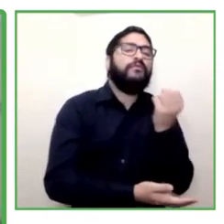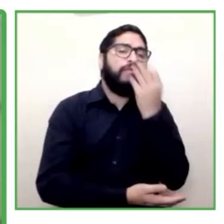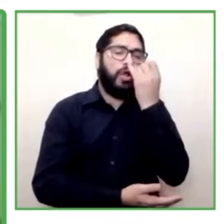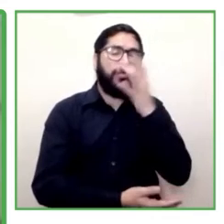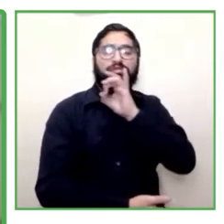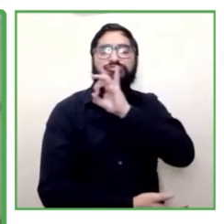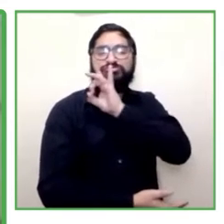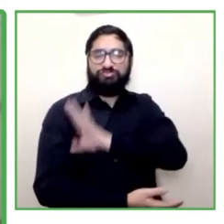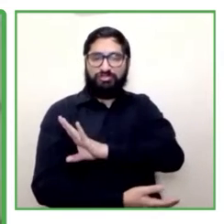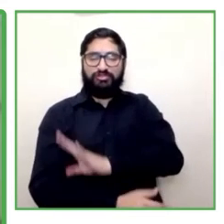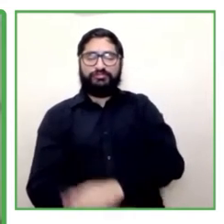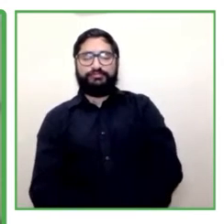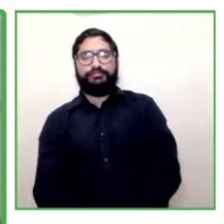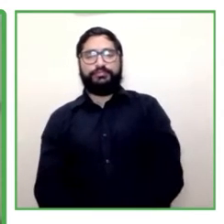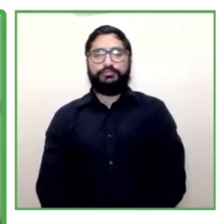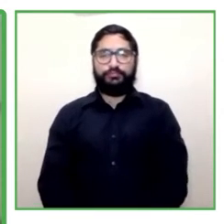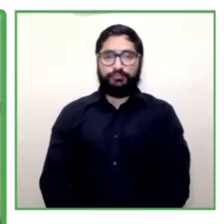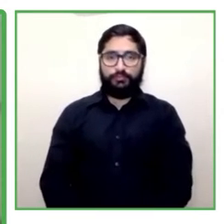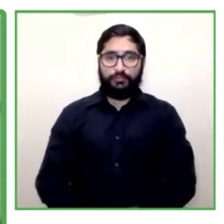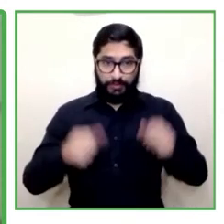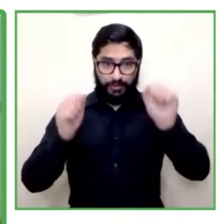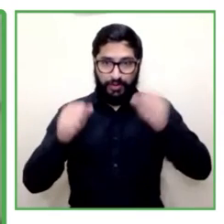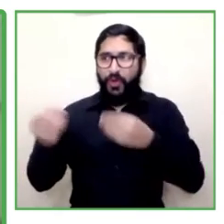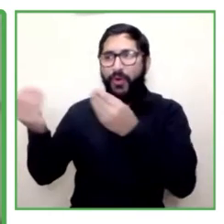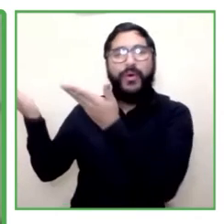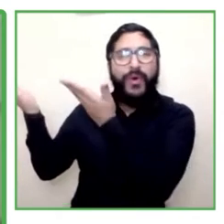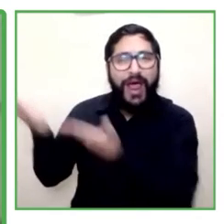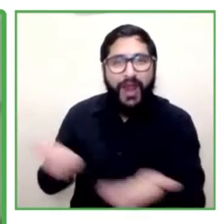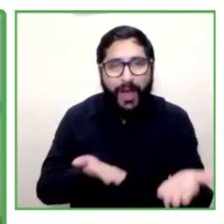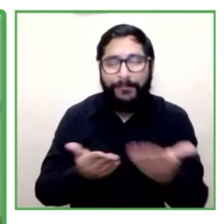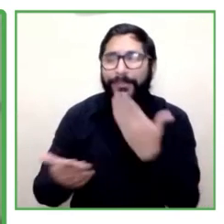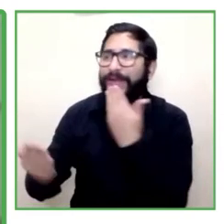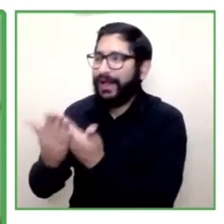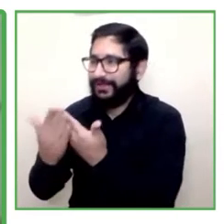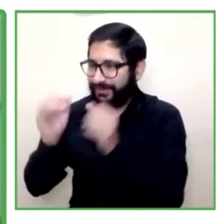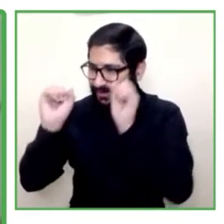bienvenido, gracias por acompañarnos, Cristian. Adelante.